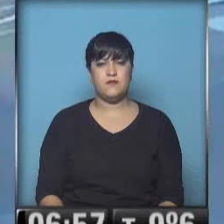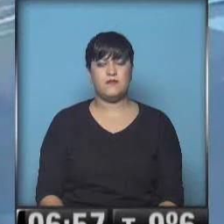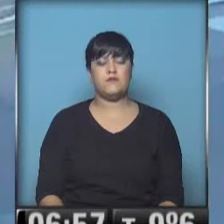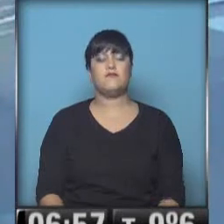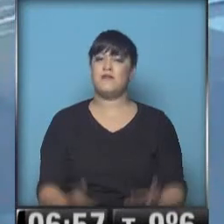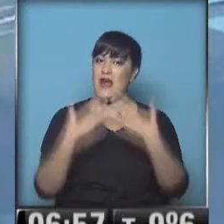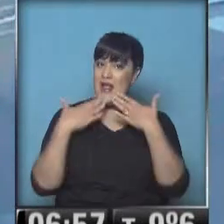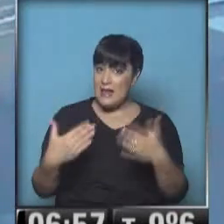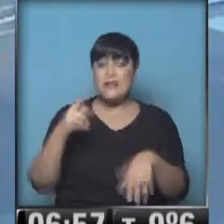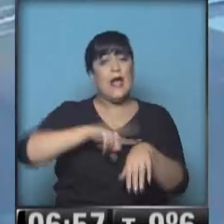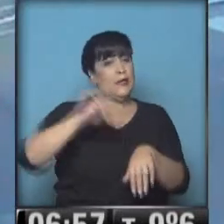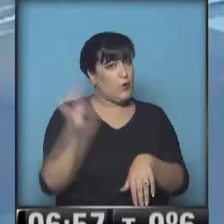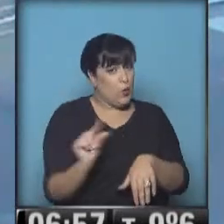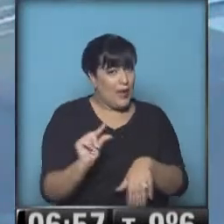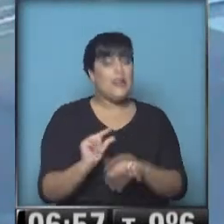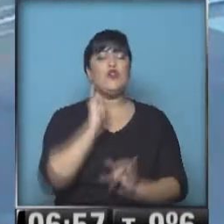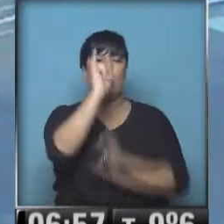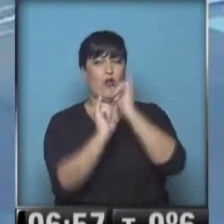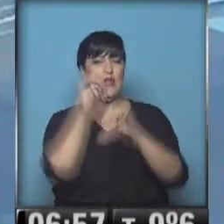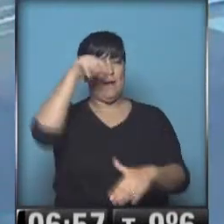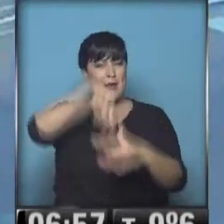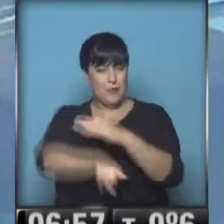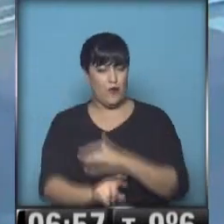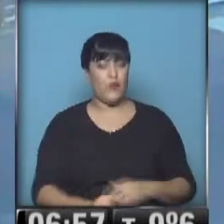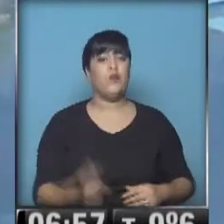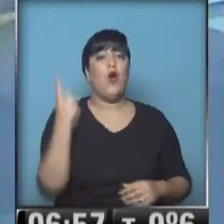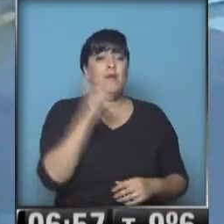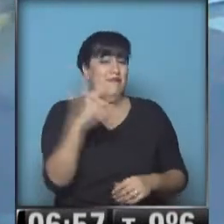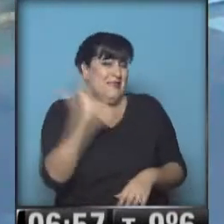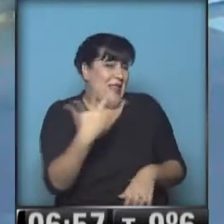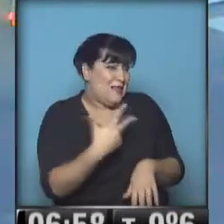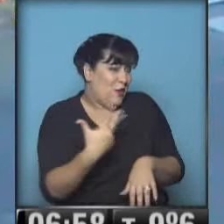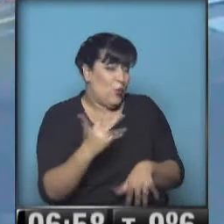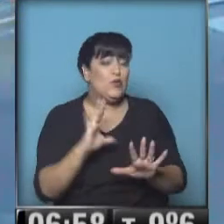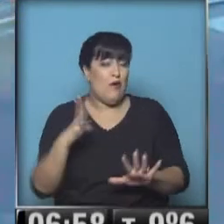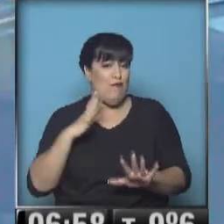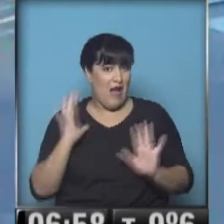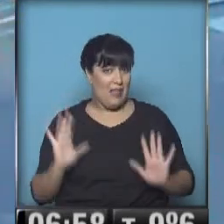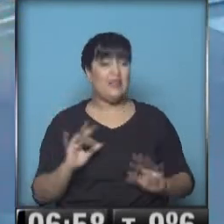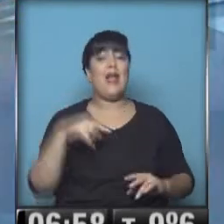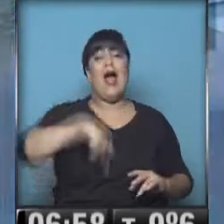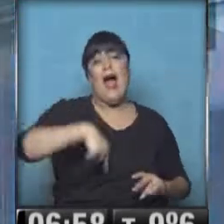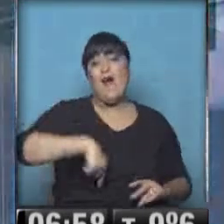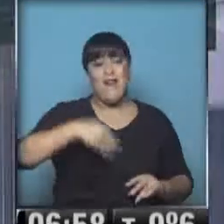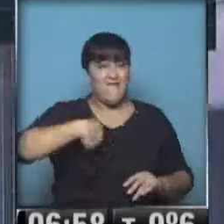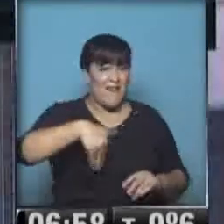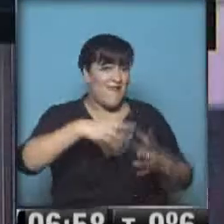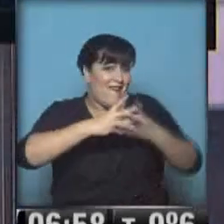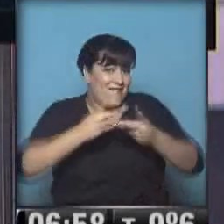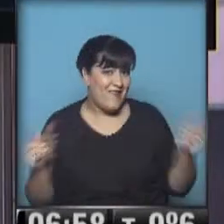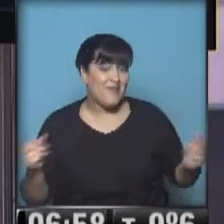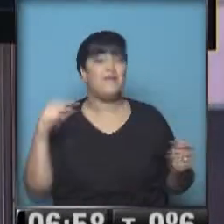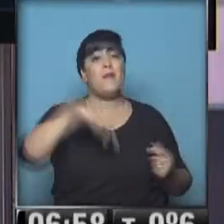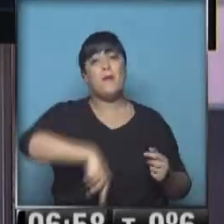Gracias Silvia. En un ratito más ampliamos la información en Misión 7. Nada más que en tres minutitos, Cari, ya nos estamos casi yendo. Y a los que